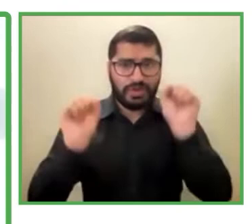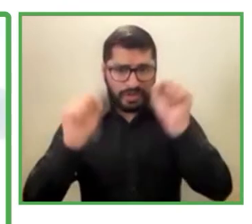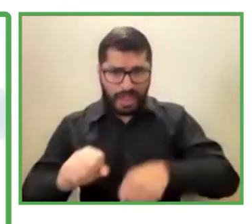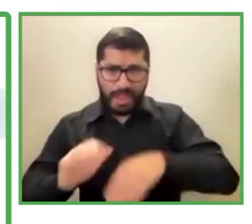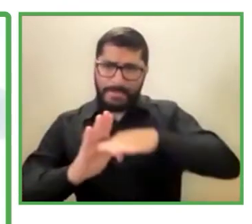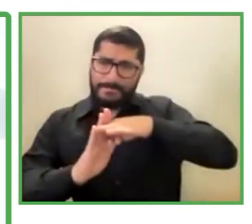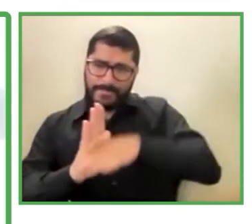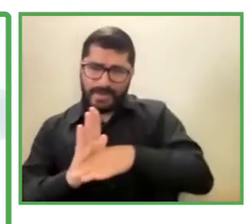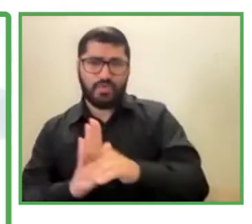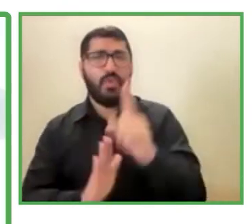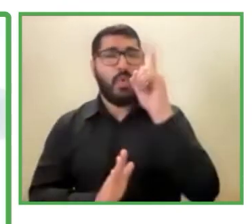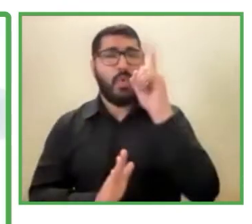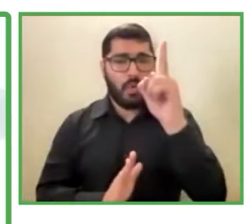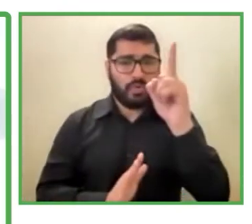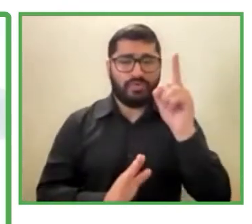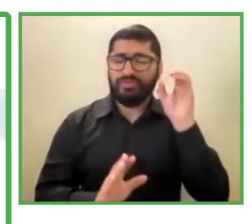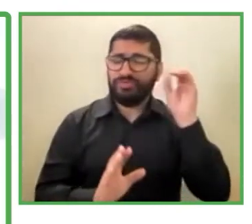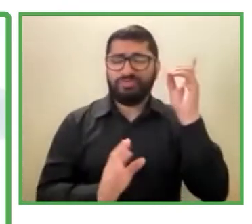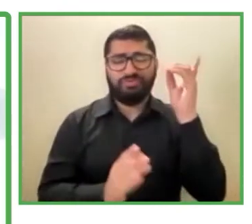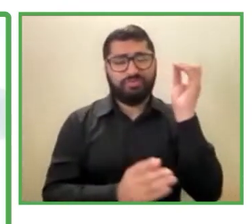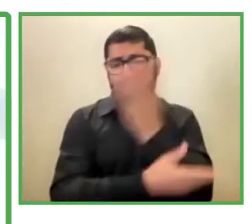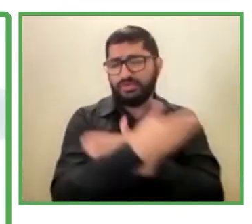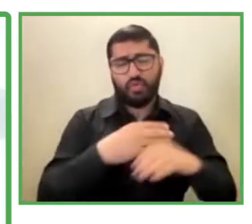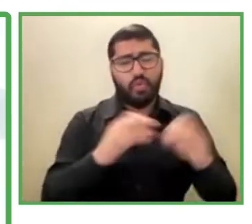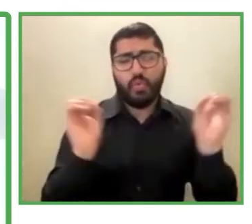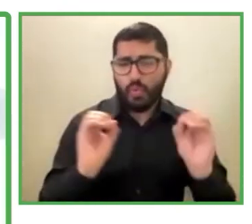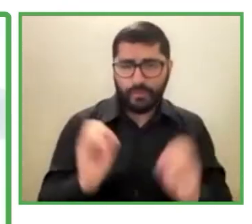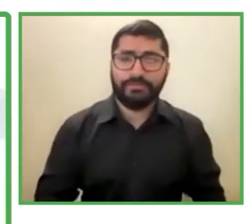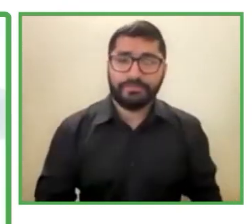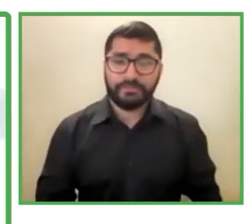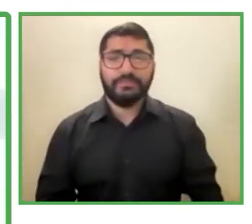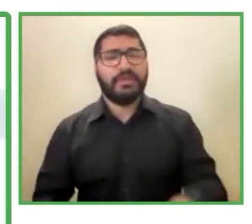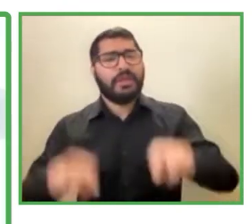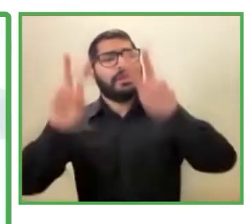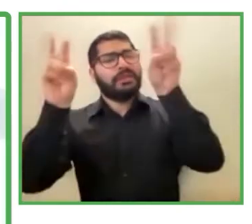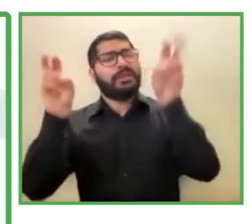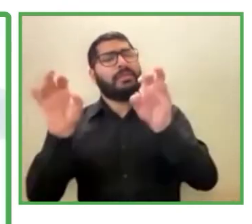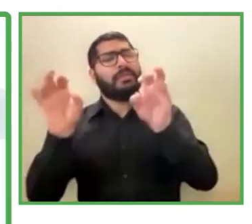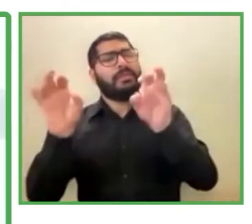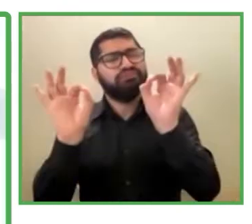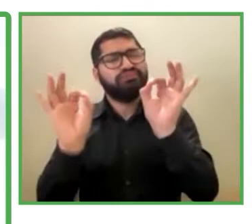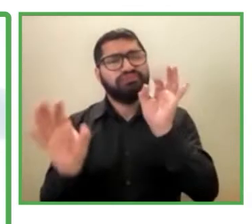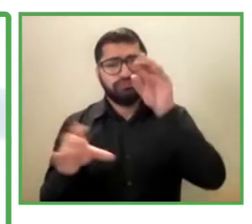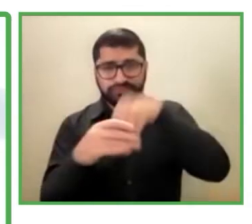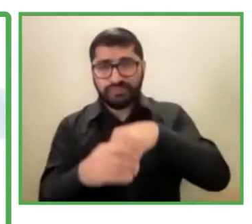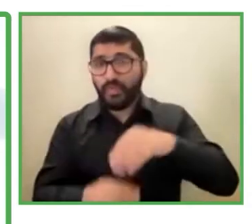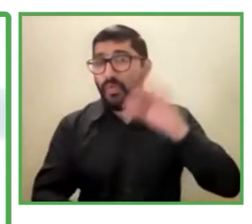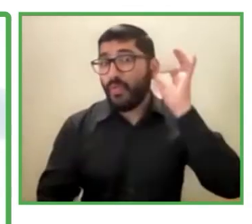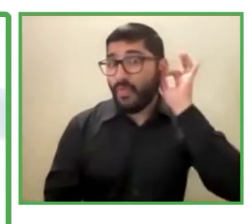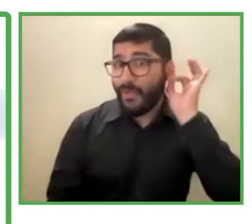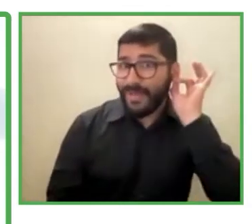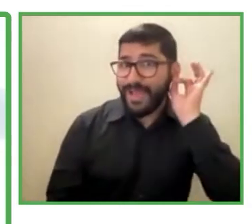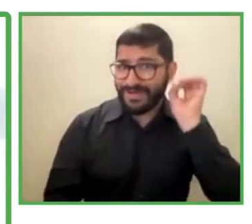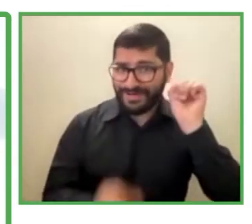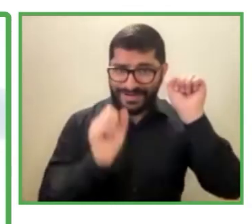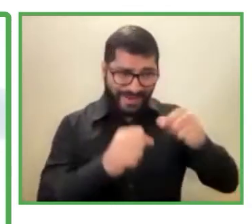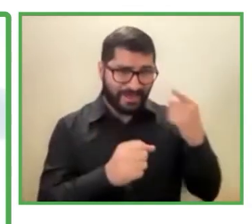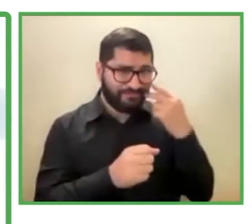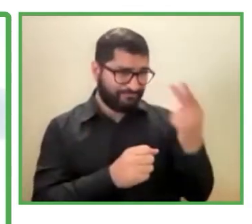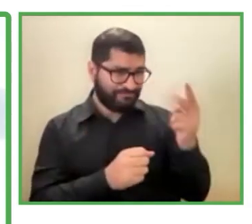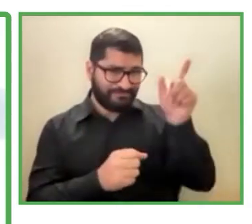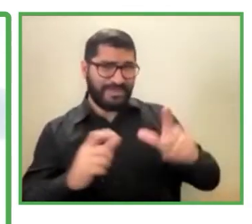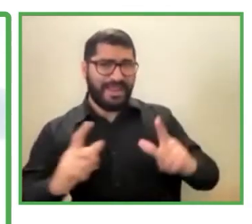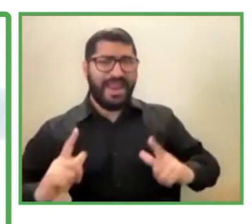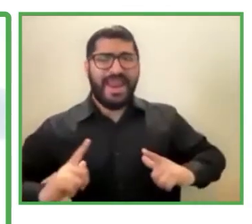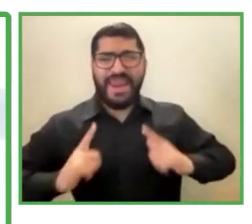discapacidad. En el caso específicamente de mujer que se vive una doble vulnerabilidad y una doble